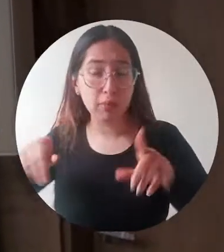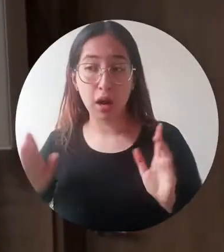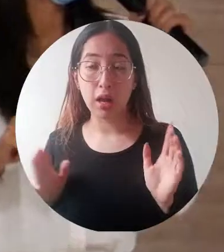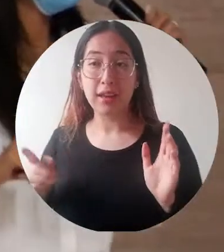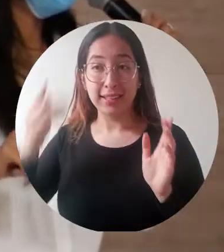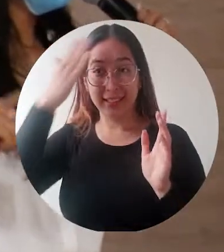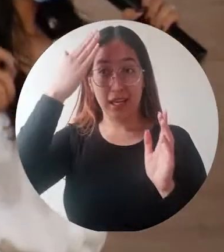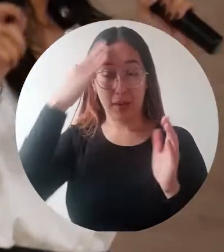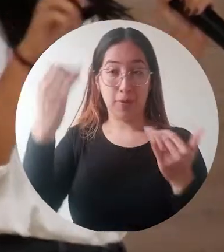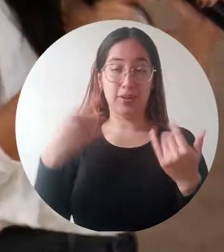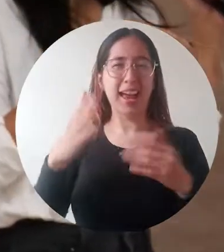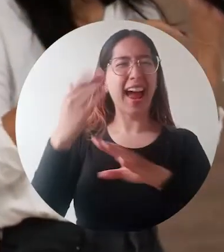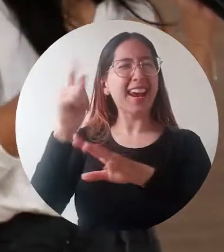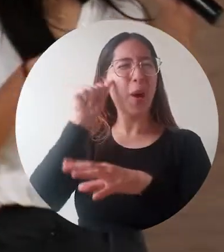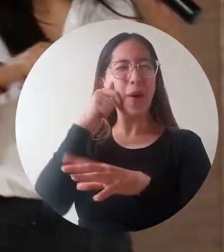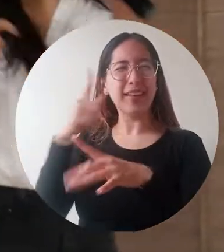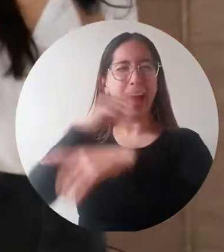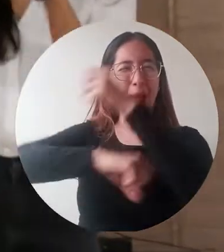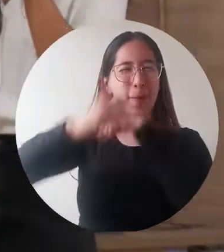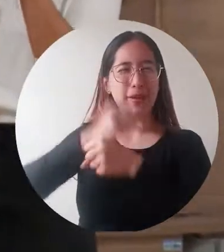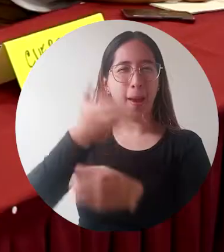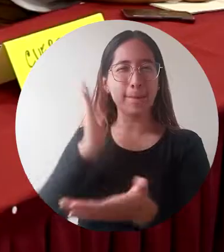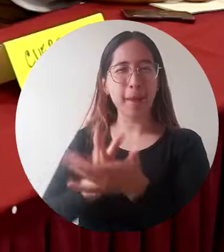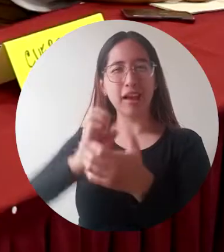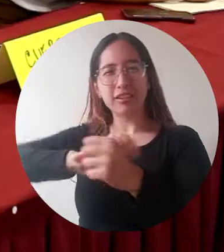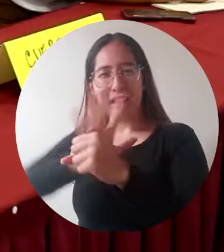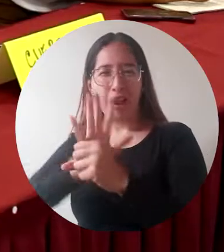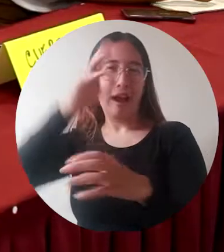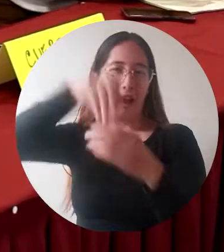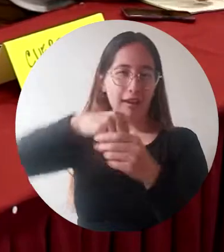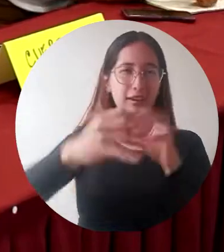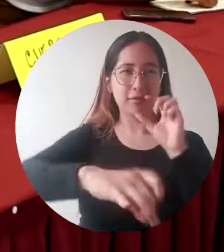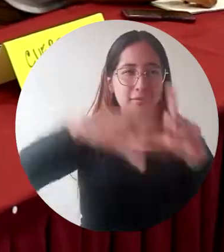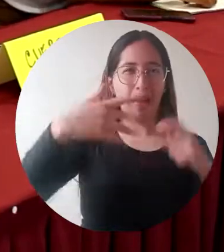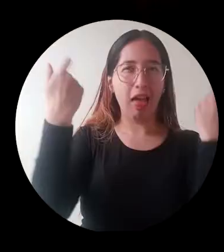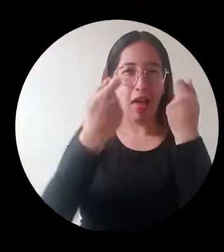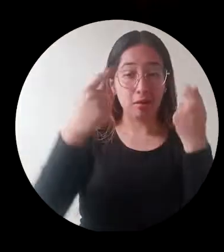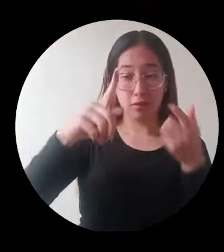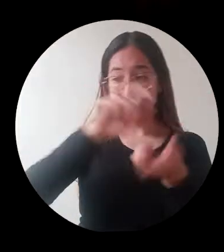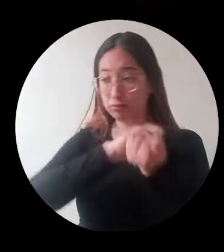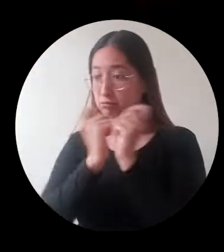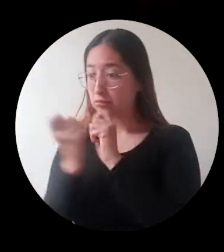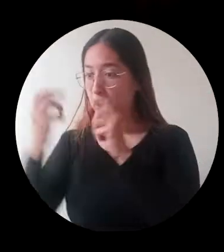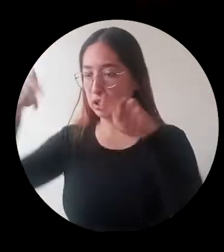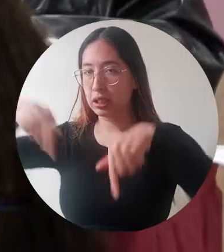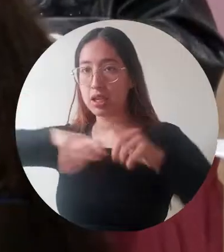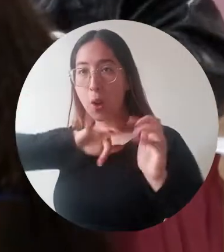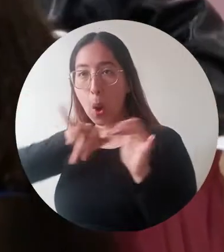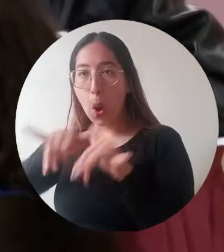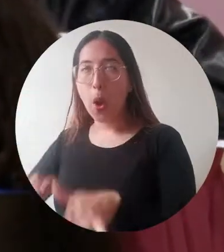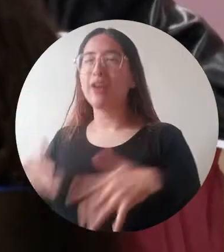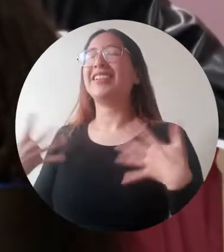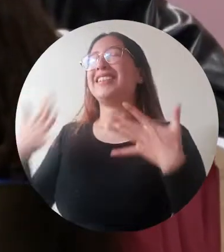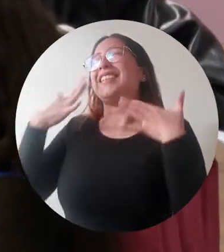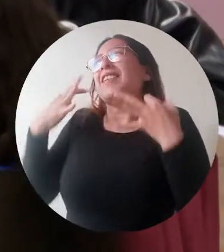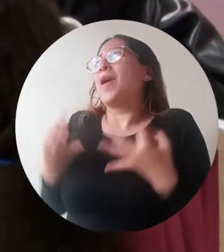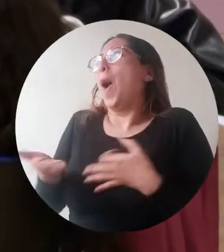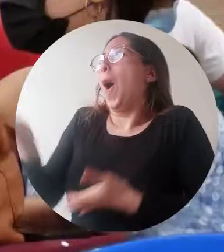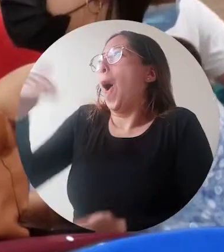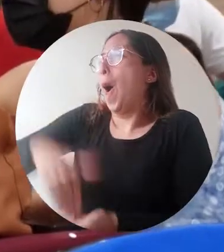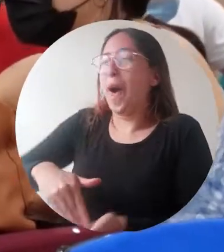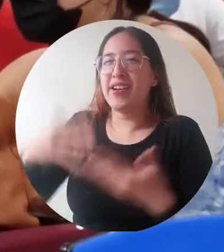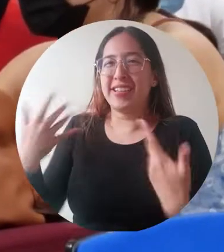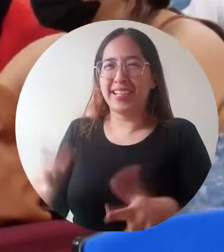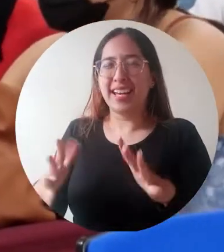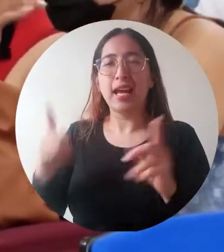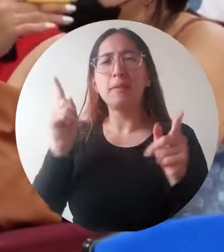versiones que se desarrollaron de forma virtual por motivos de la pandemia, el evento liderado por el Centro de Innovación y Emprendimiento volvió a